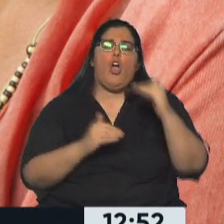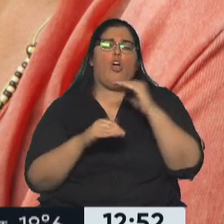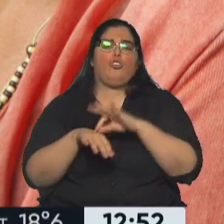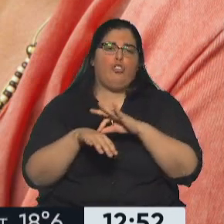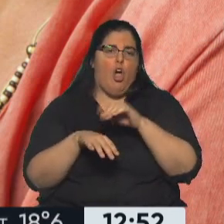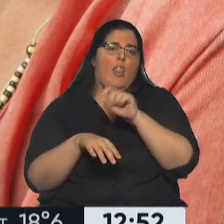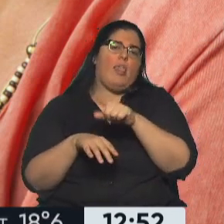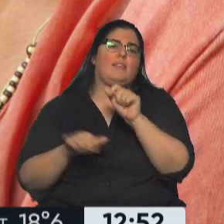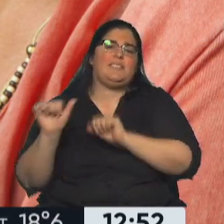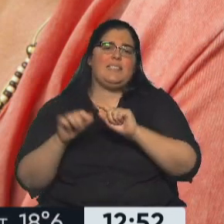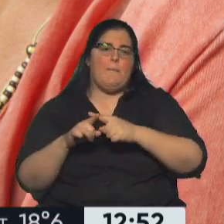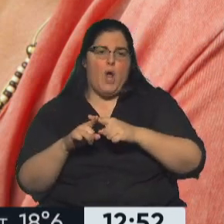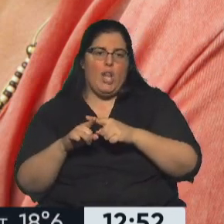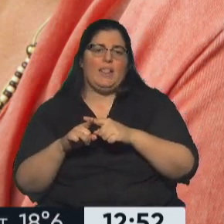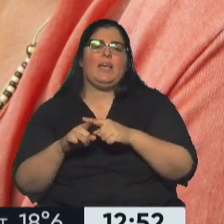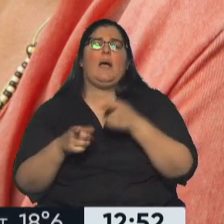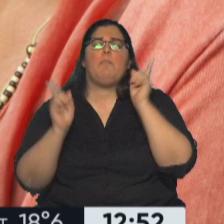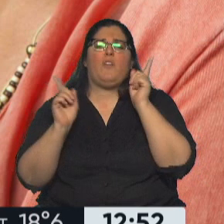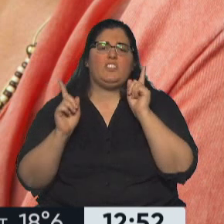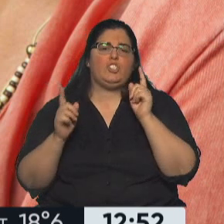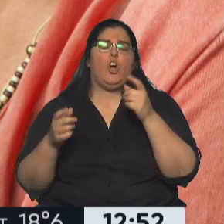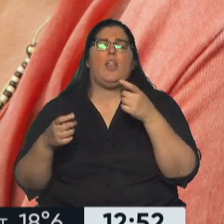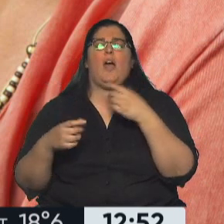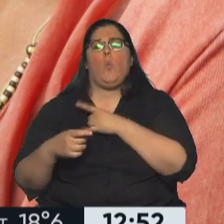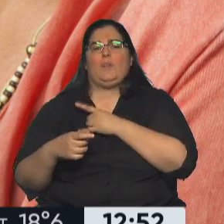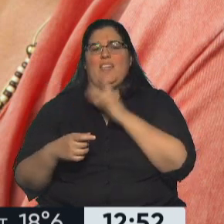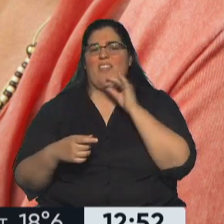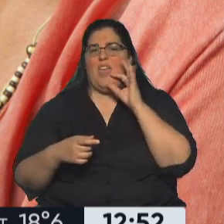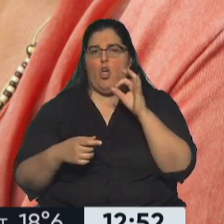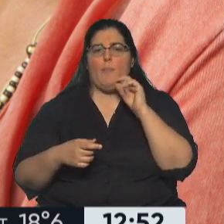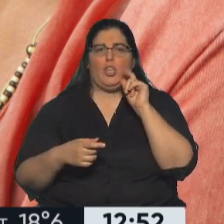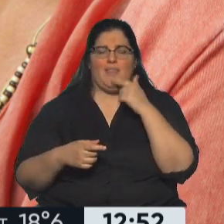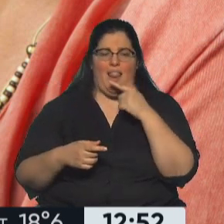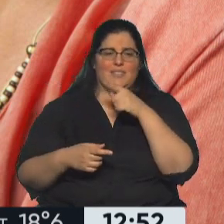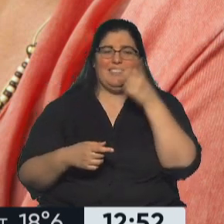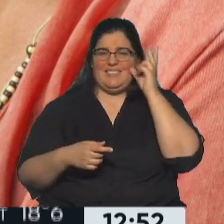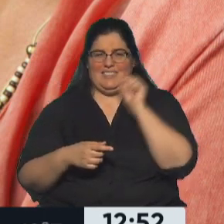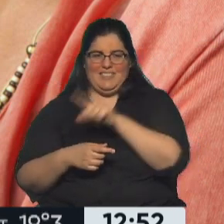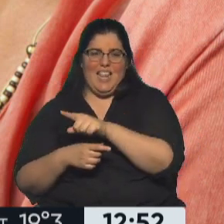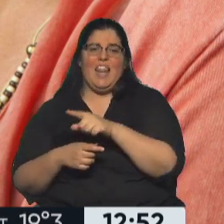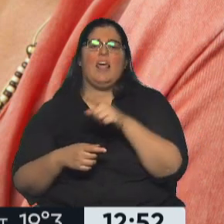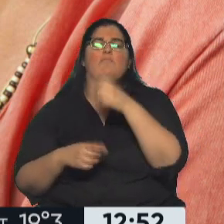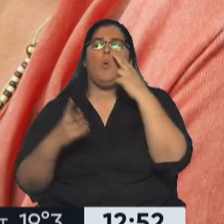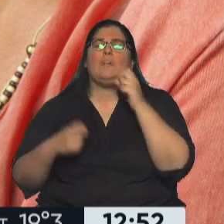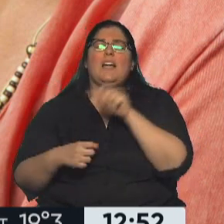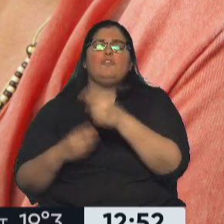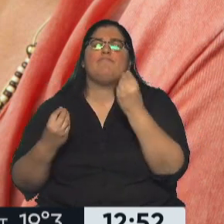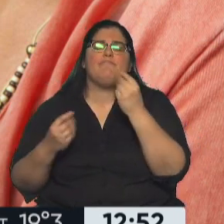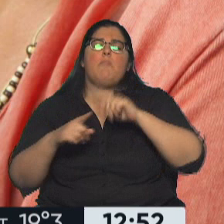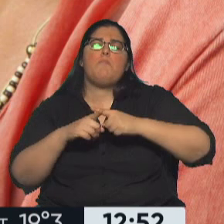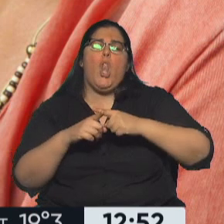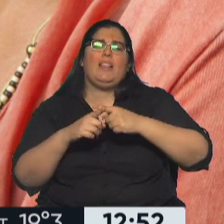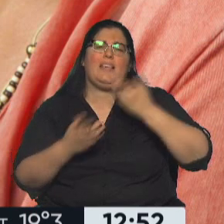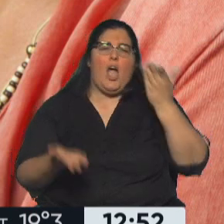Diego Portales, Santiago de Chile y decana de la Facultad de Ciencias Sociales e Historia y su campo de investigación, Política Comparada de América